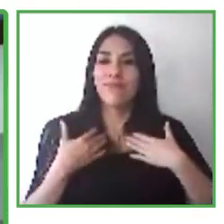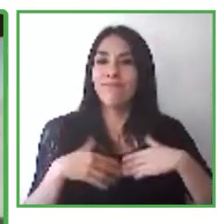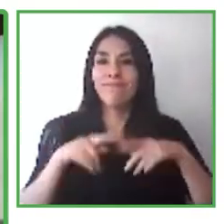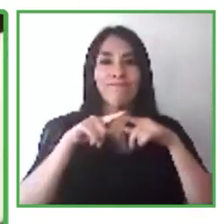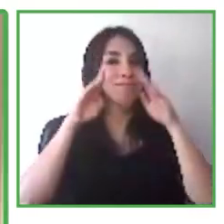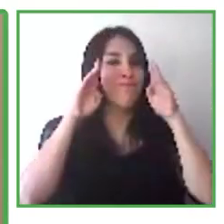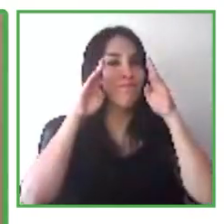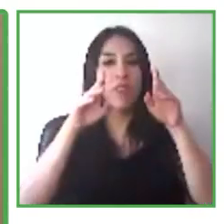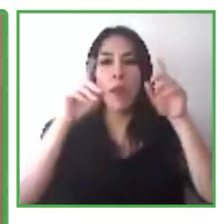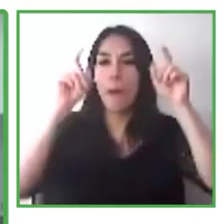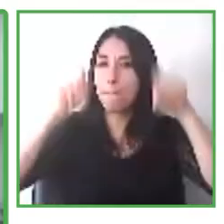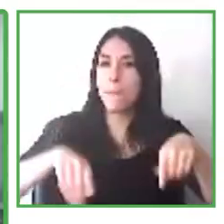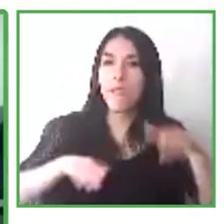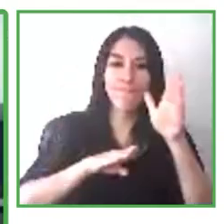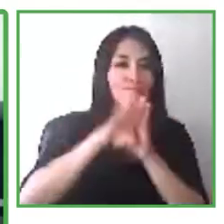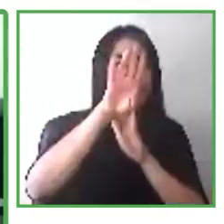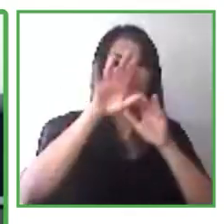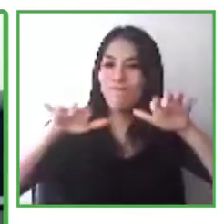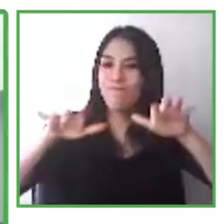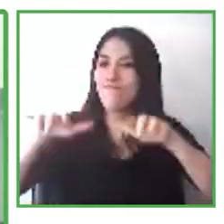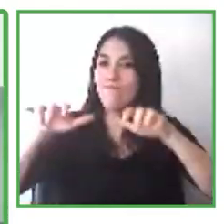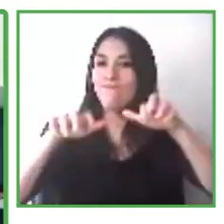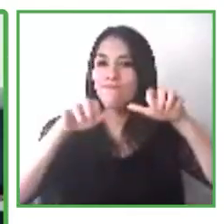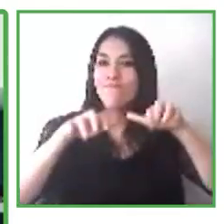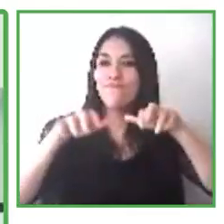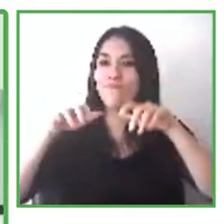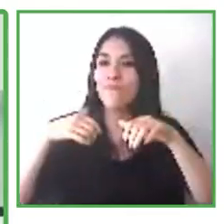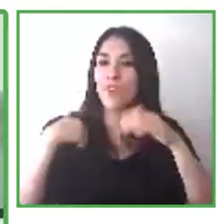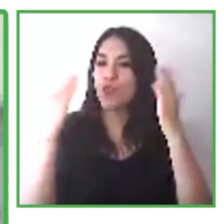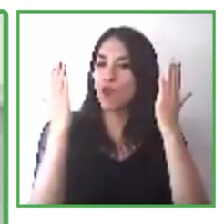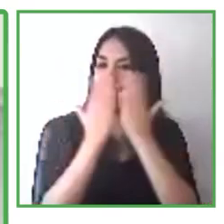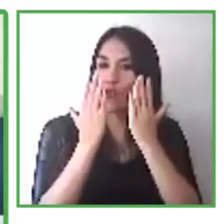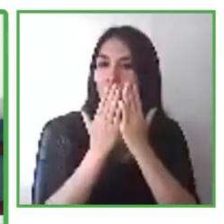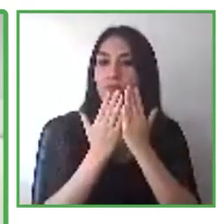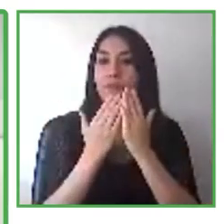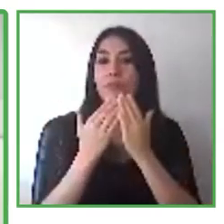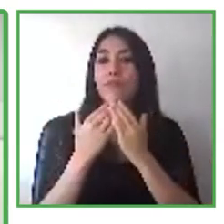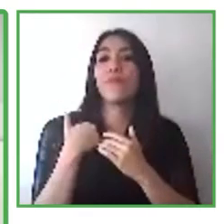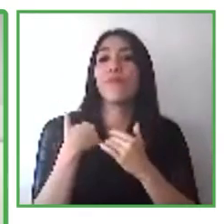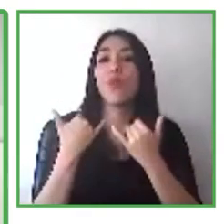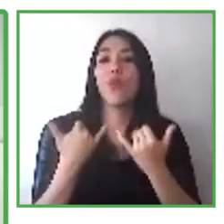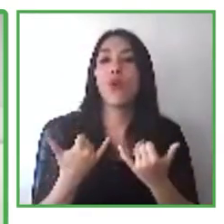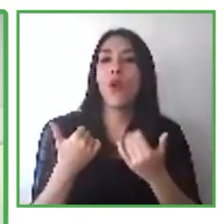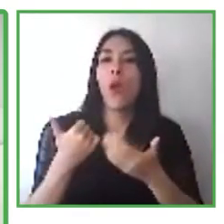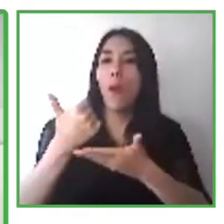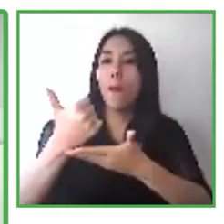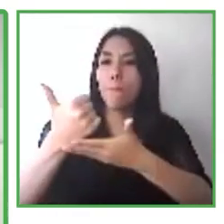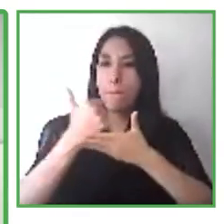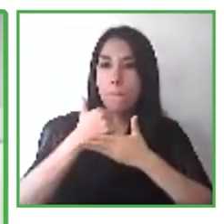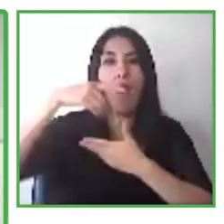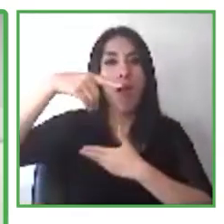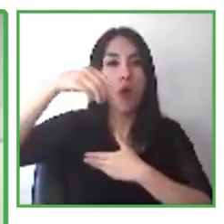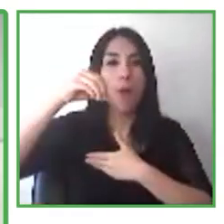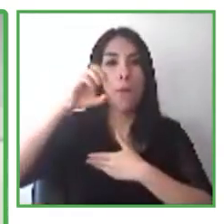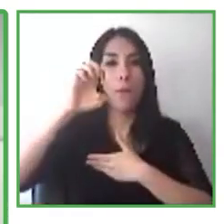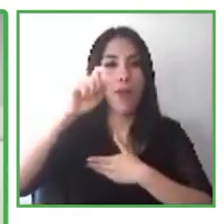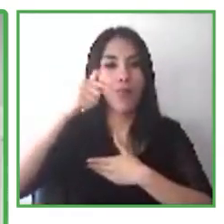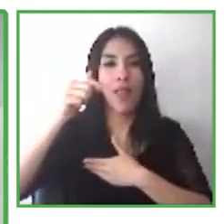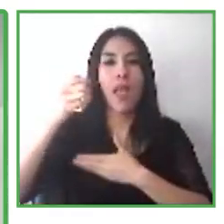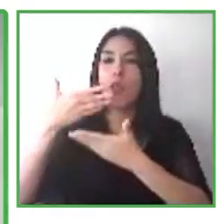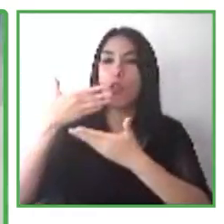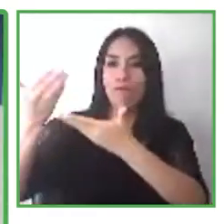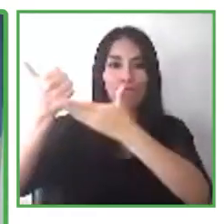El acompañamiento que me da puesta es ayudarme siempre que tengo algún